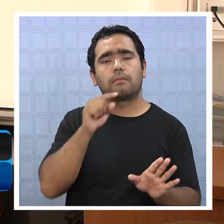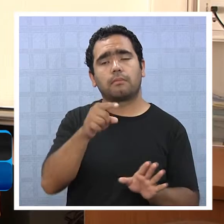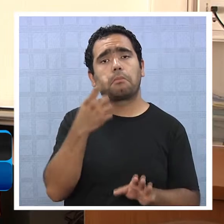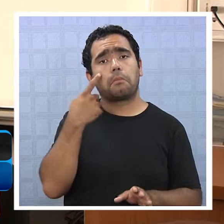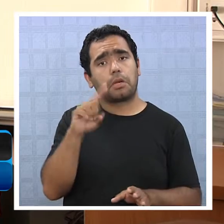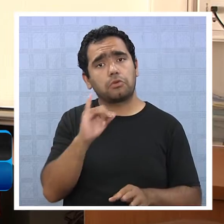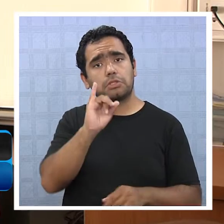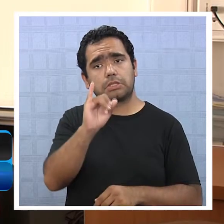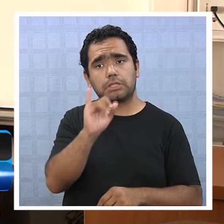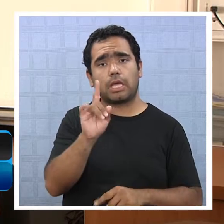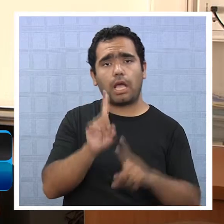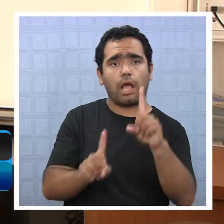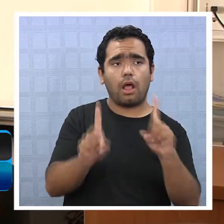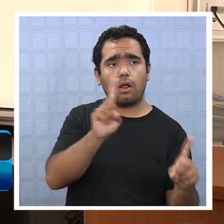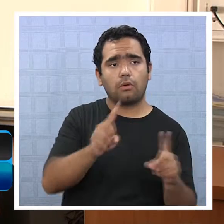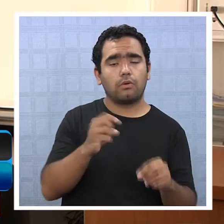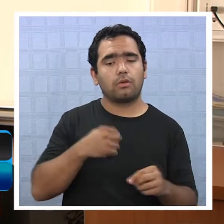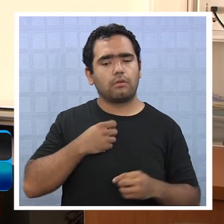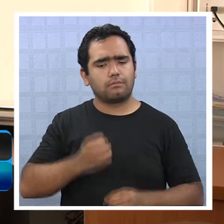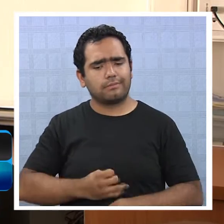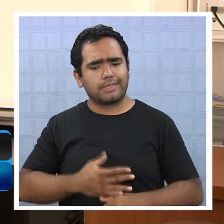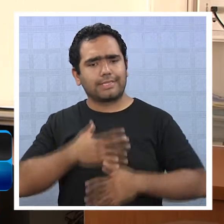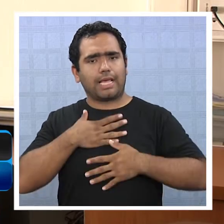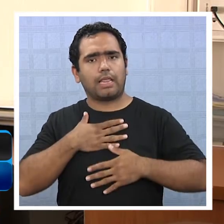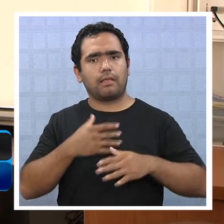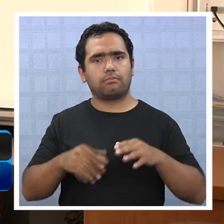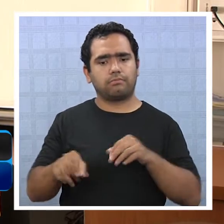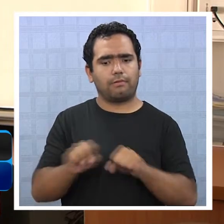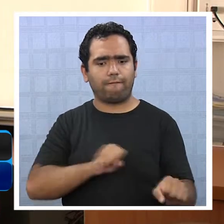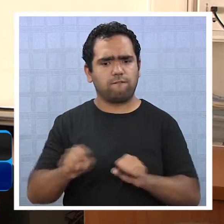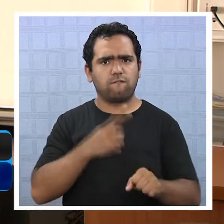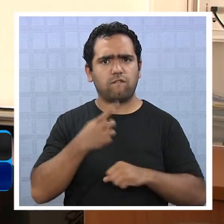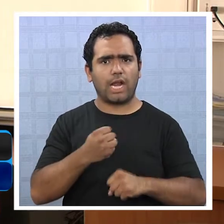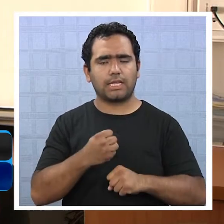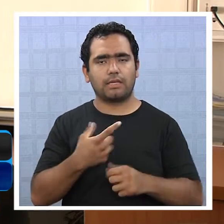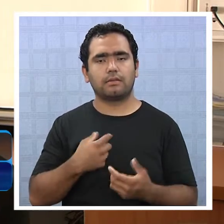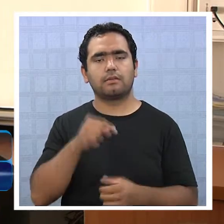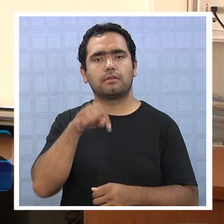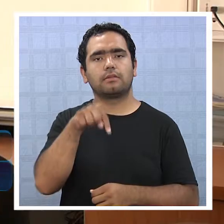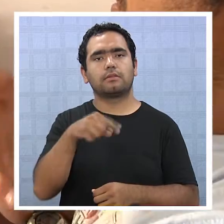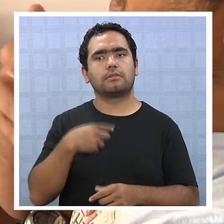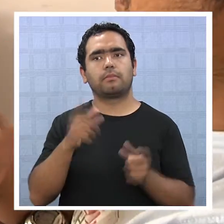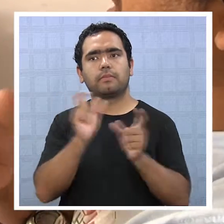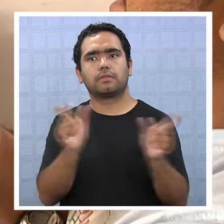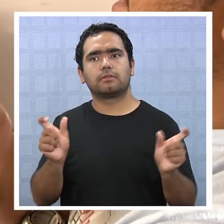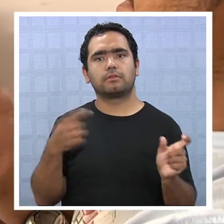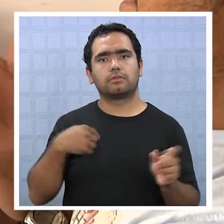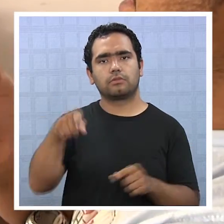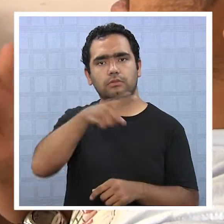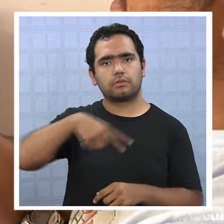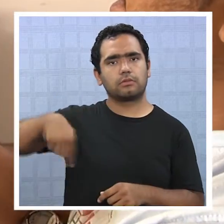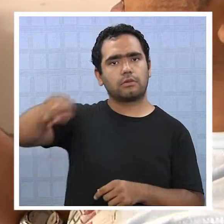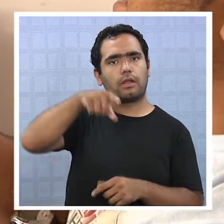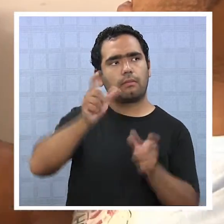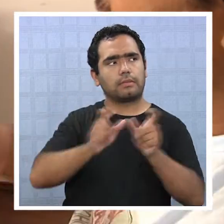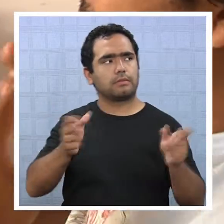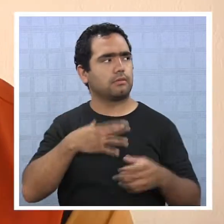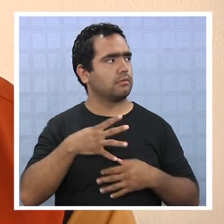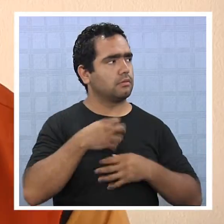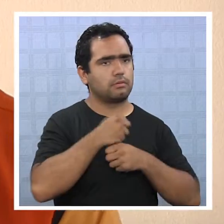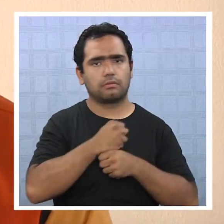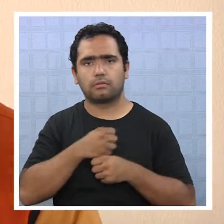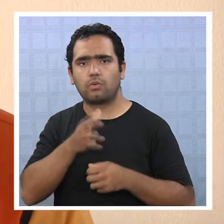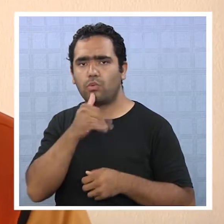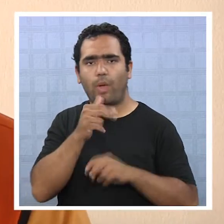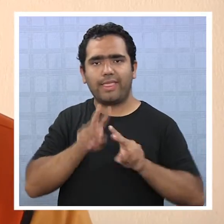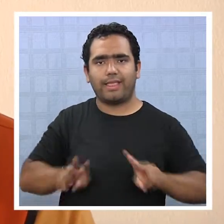llama la atención un poco es que son mucho más percibibles por parte de la comunidad, y quizás eso es lo que mantiene o hace que las